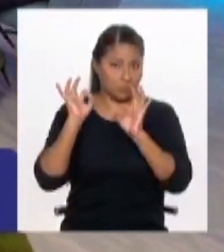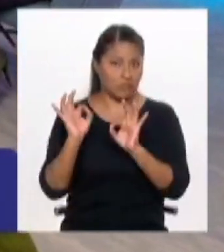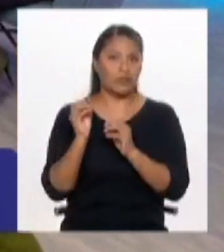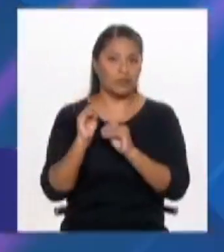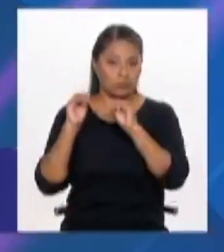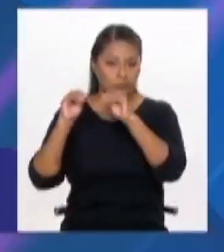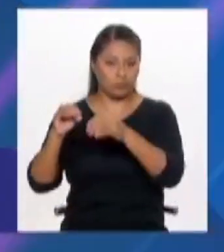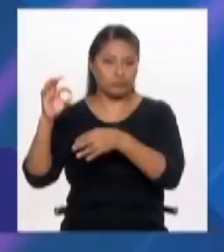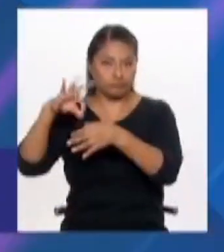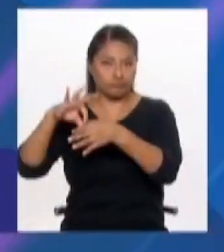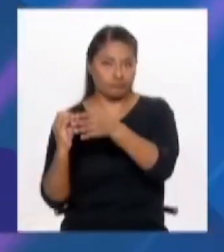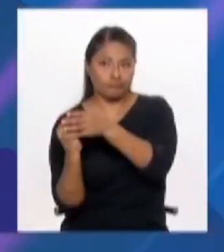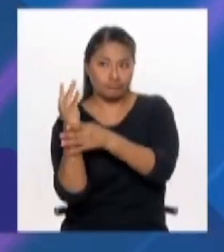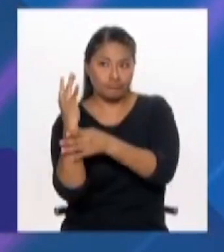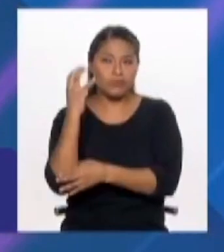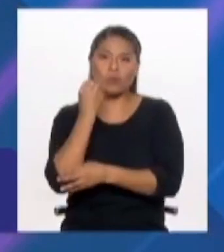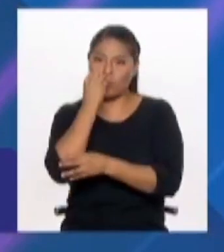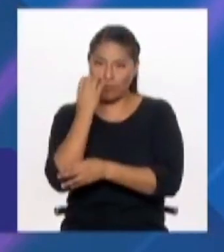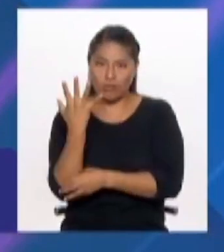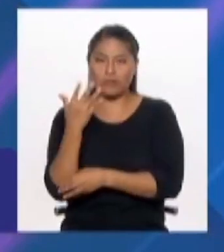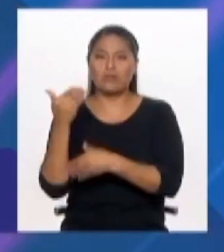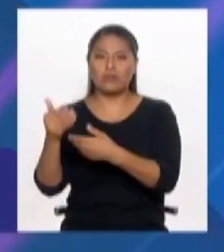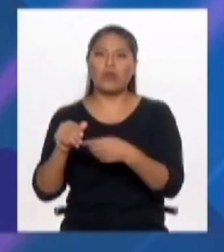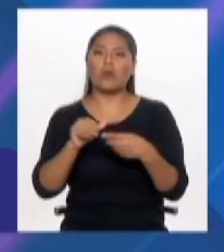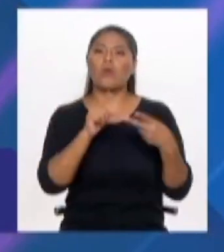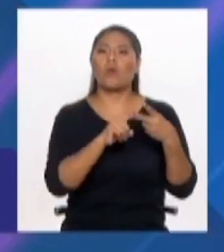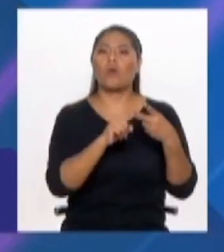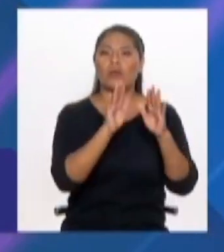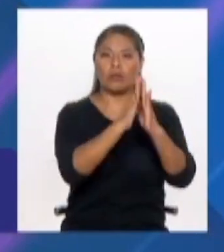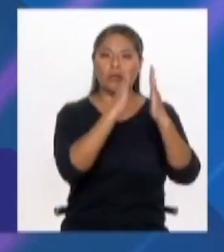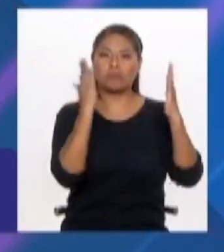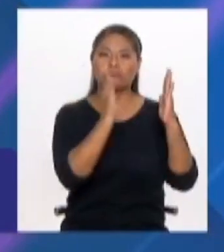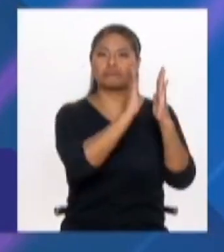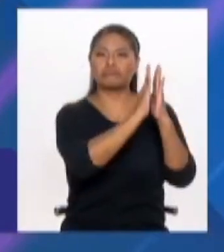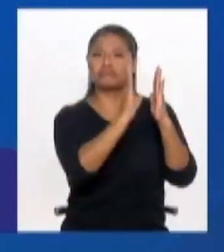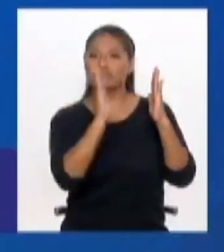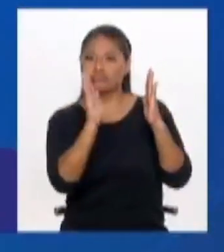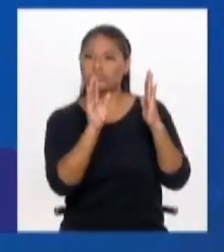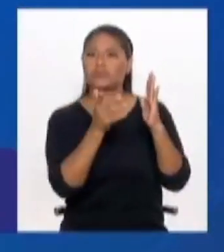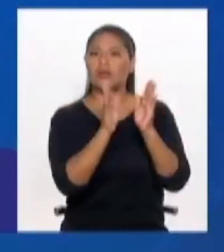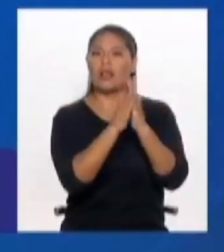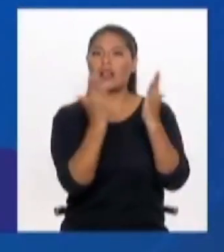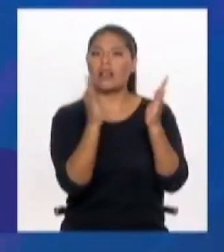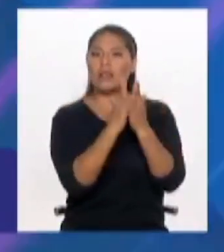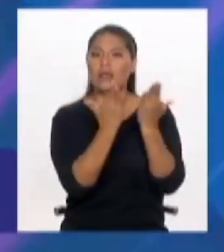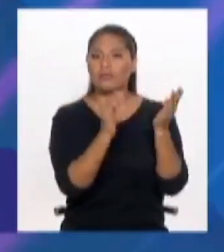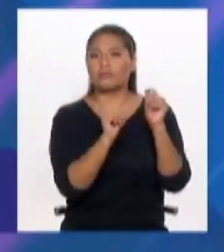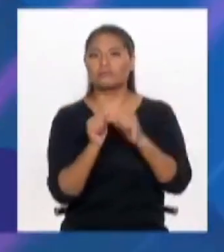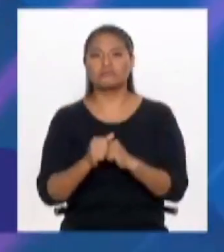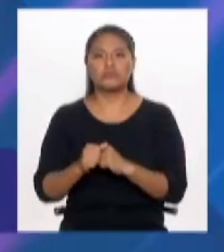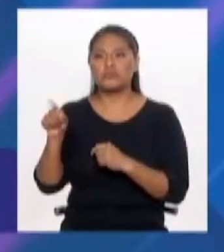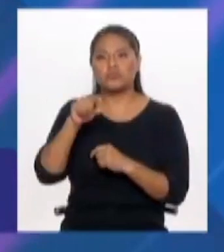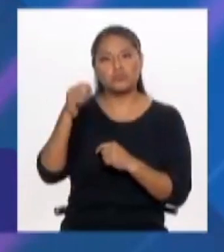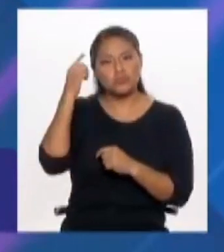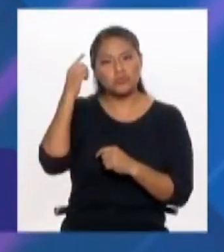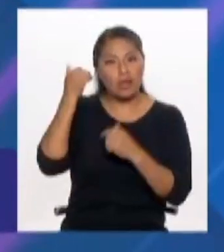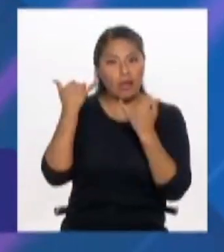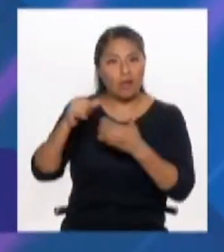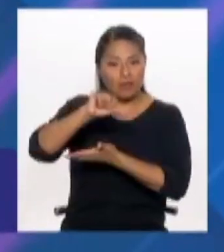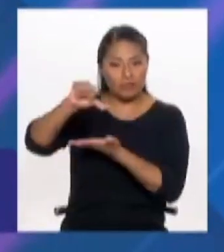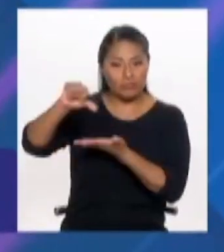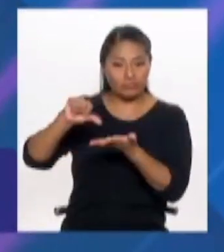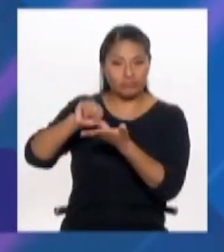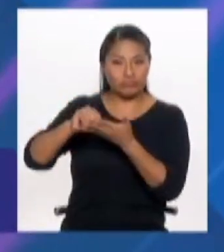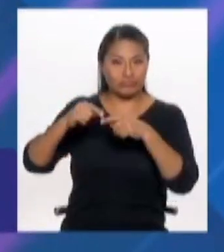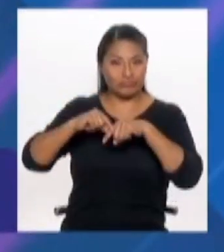Seguramente tendríamos que crear espacios donde haya encuentro, las bibliotecas o parques que tengan bibliotecas. ¿Qué les parecen a ustedes, por ejemplo, estos parques